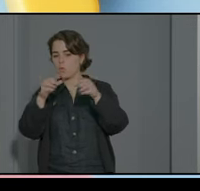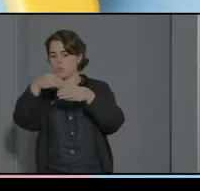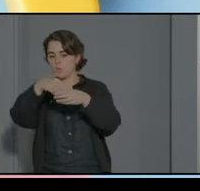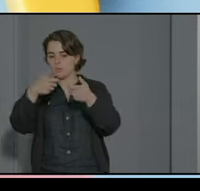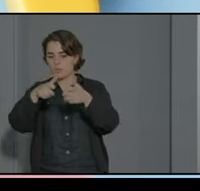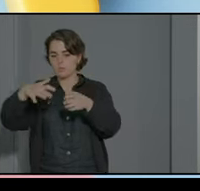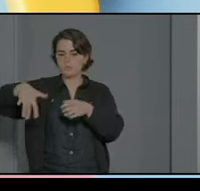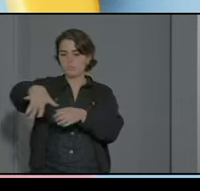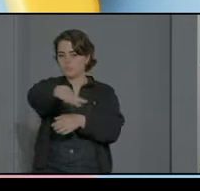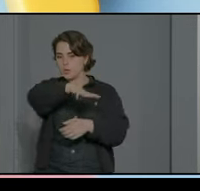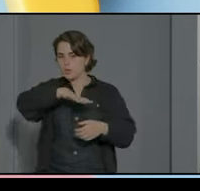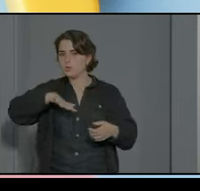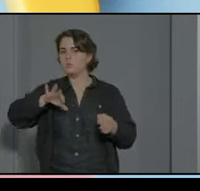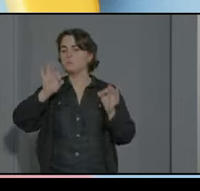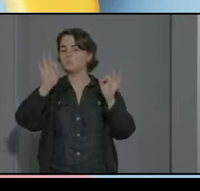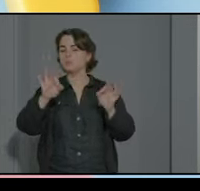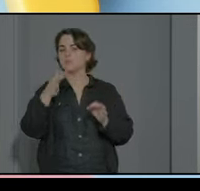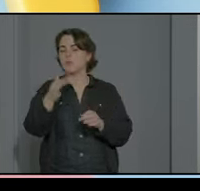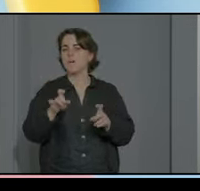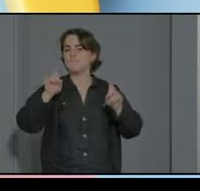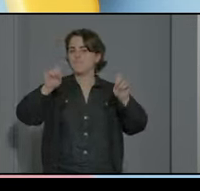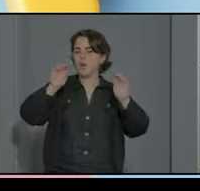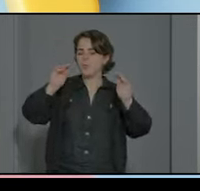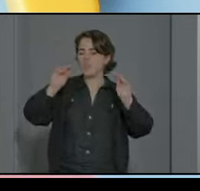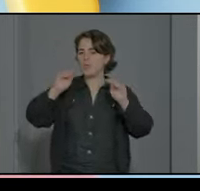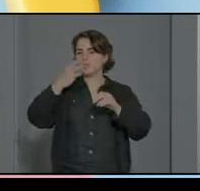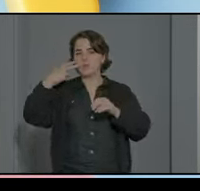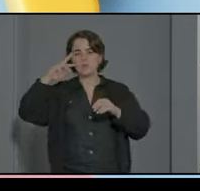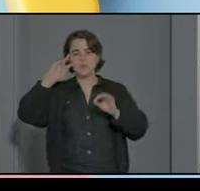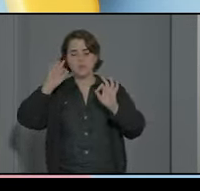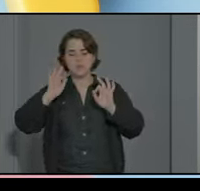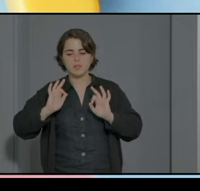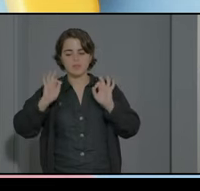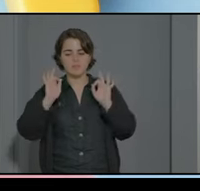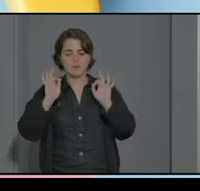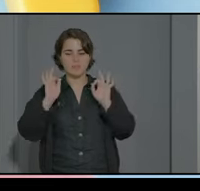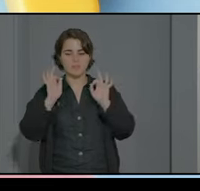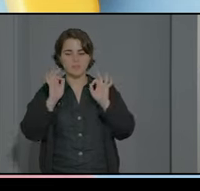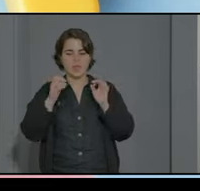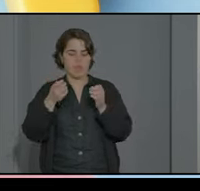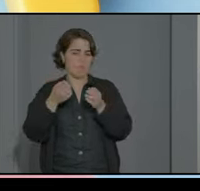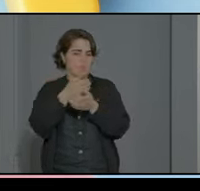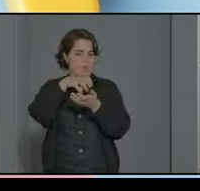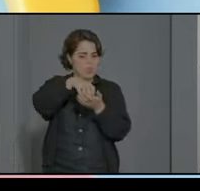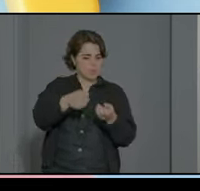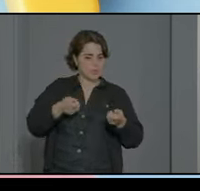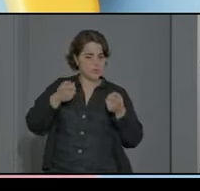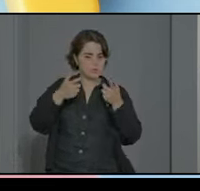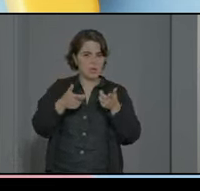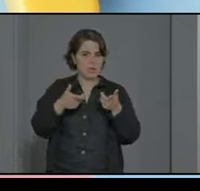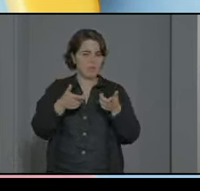zona geográfica y la formación y las experiencias de las que dotamos al centro pues permiten